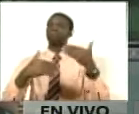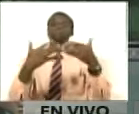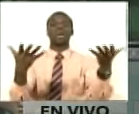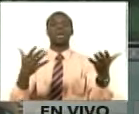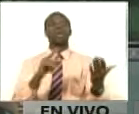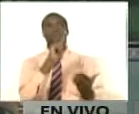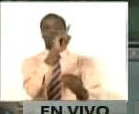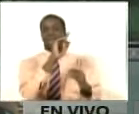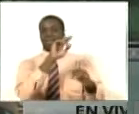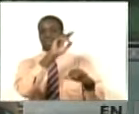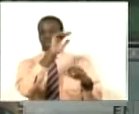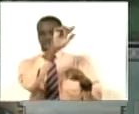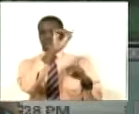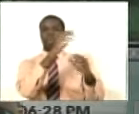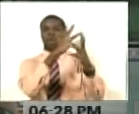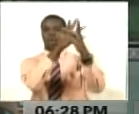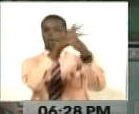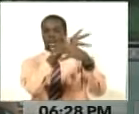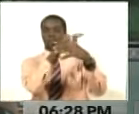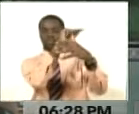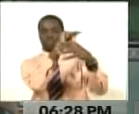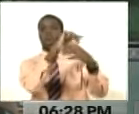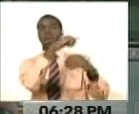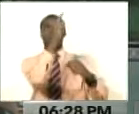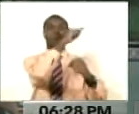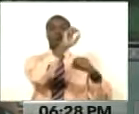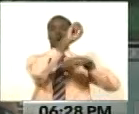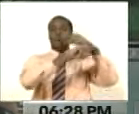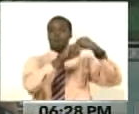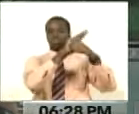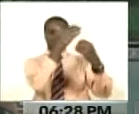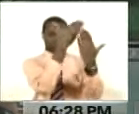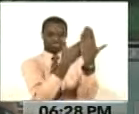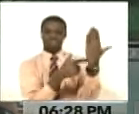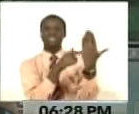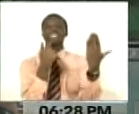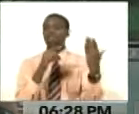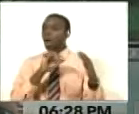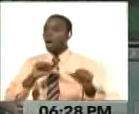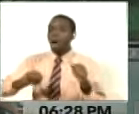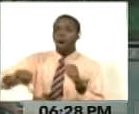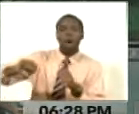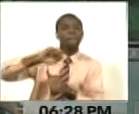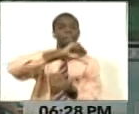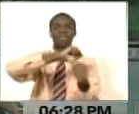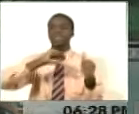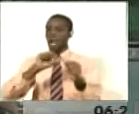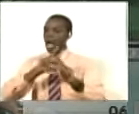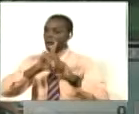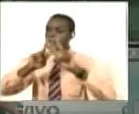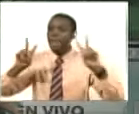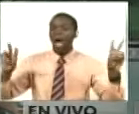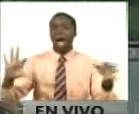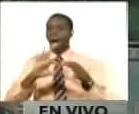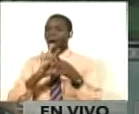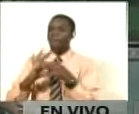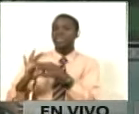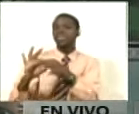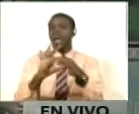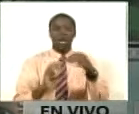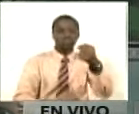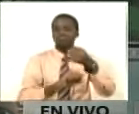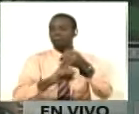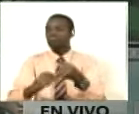Carta de las Naciones Unidas donde deben convivir en paz, en cooperación, en diálogo, en amistad y solidaridad